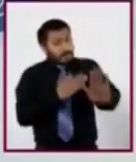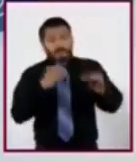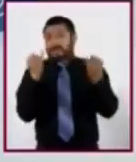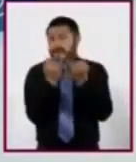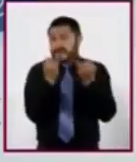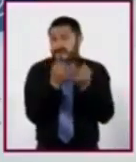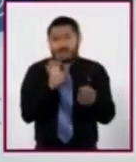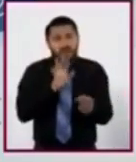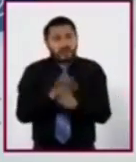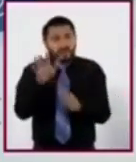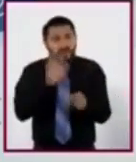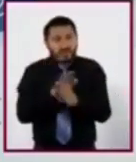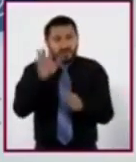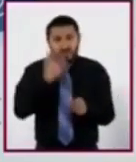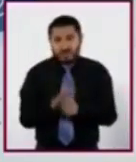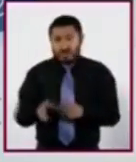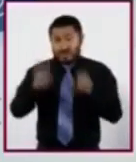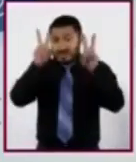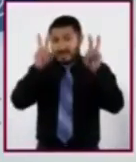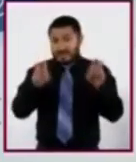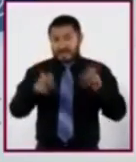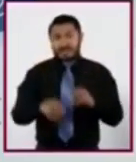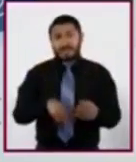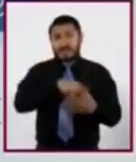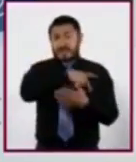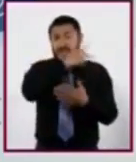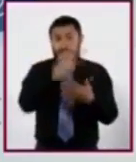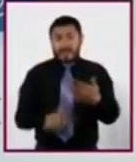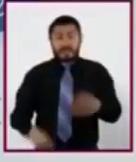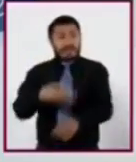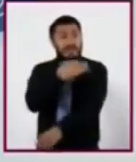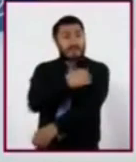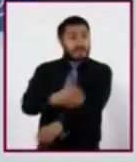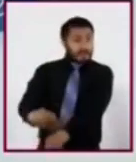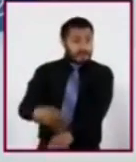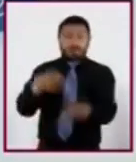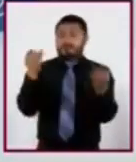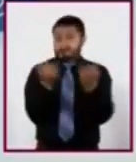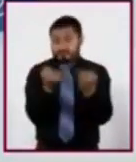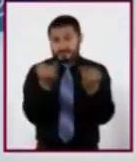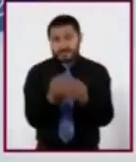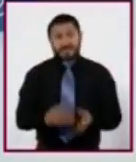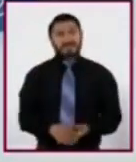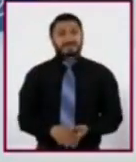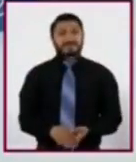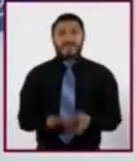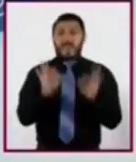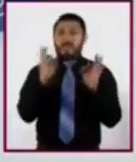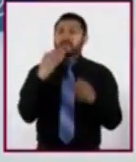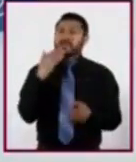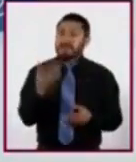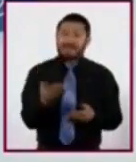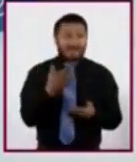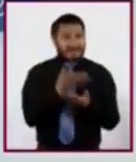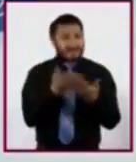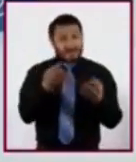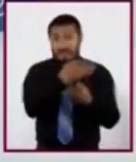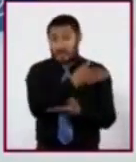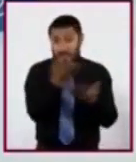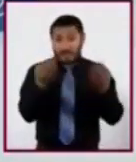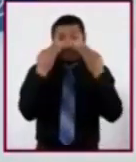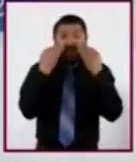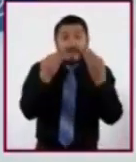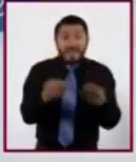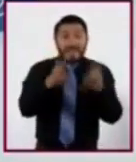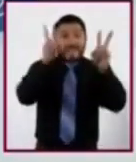que tratan sobre el tema de planificación familiar. Muy bien, como pudieron percatarse,